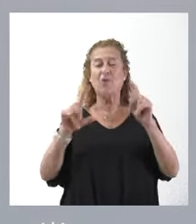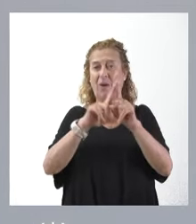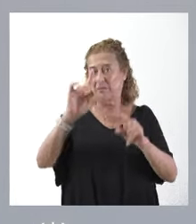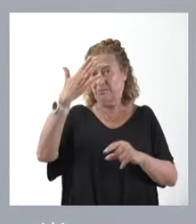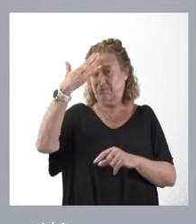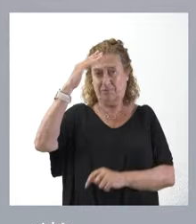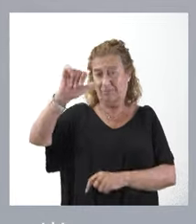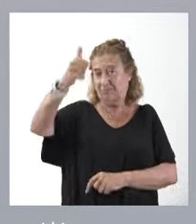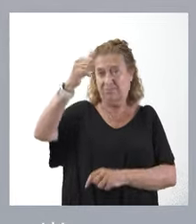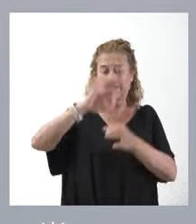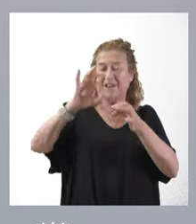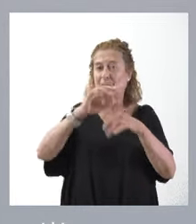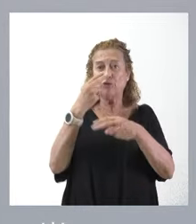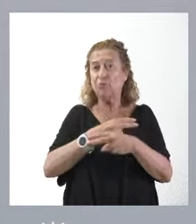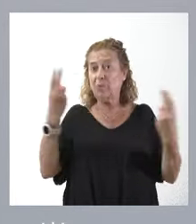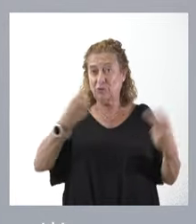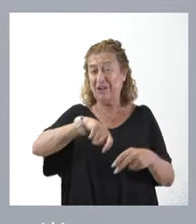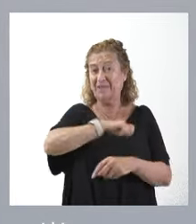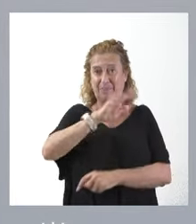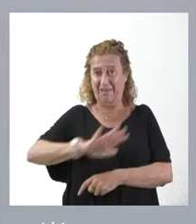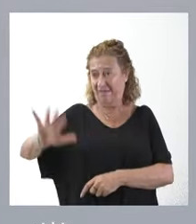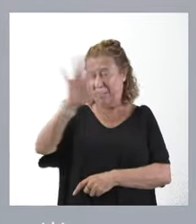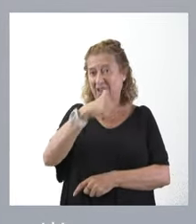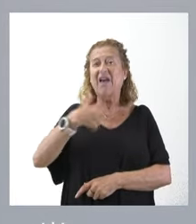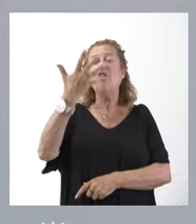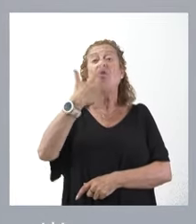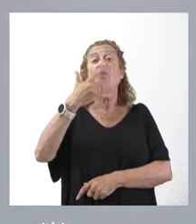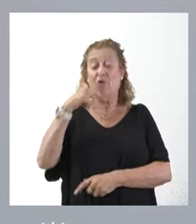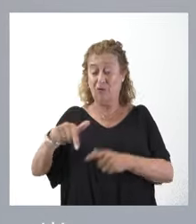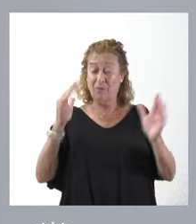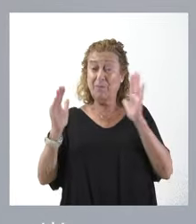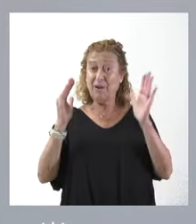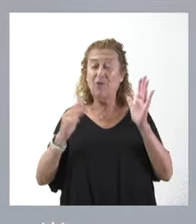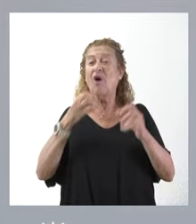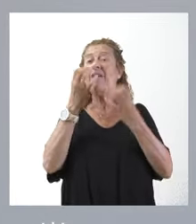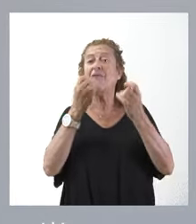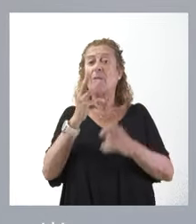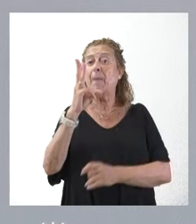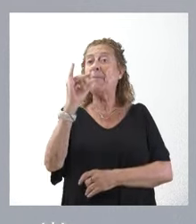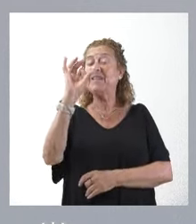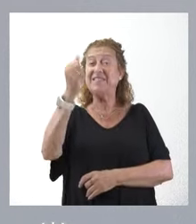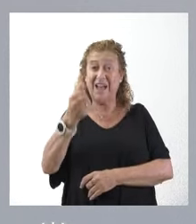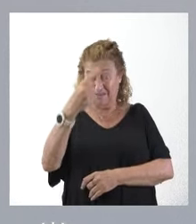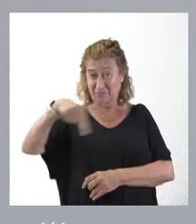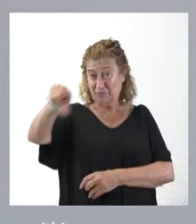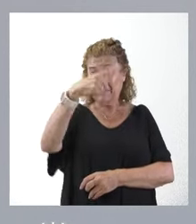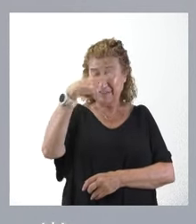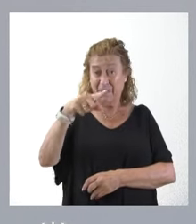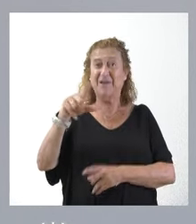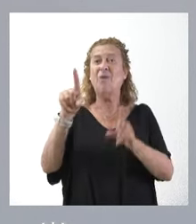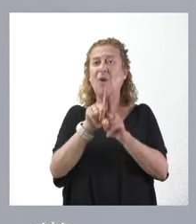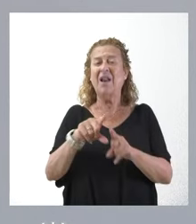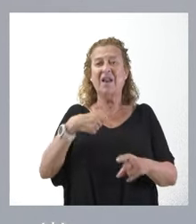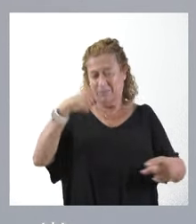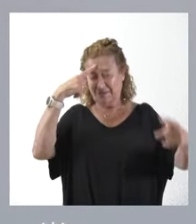de los servicios públicos en España. Hemos conocido en este periodo el informe PISA, que saben ustedes que nos sitúa como la